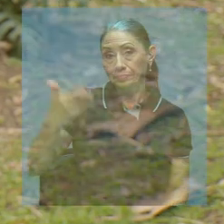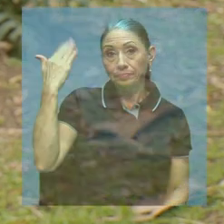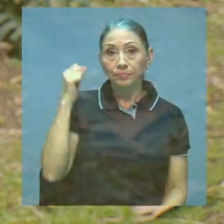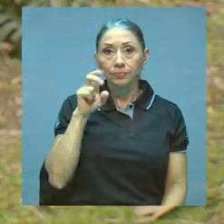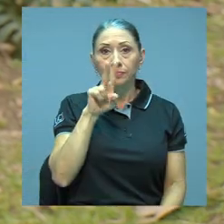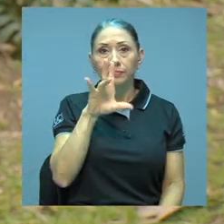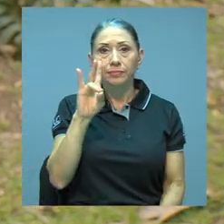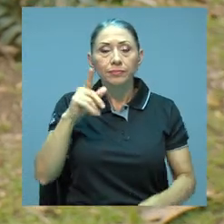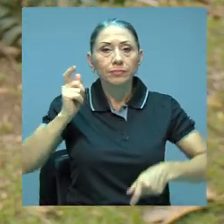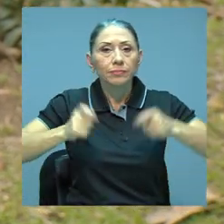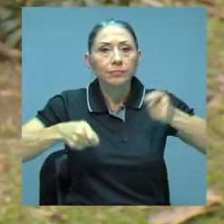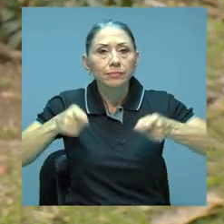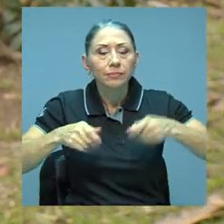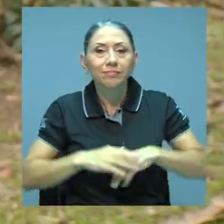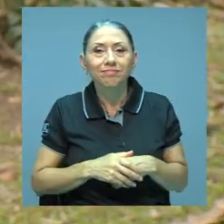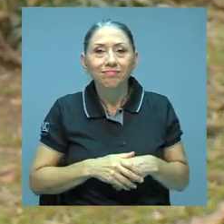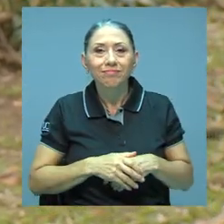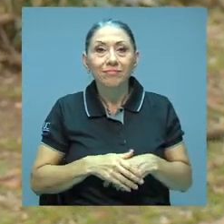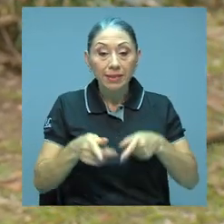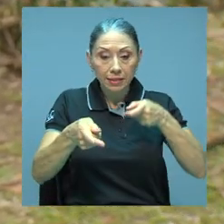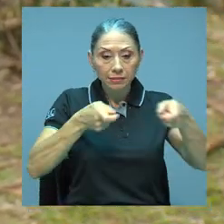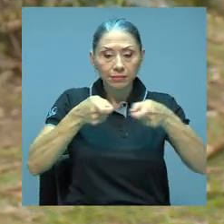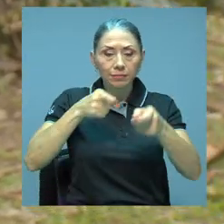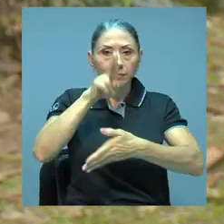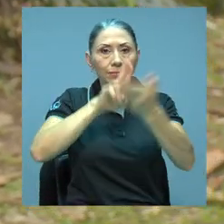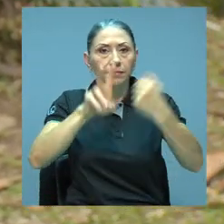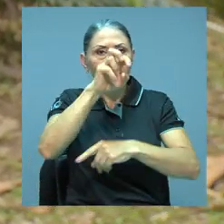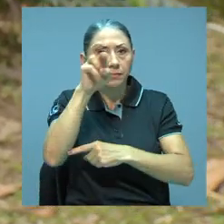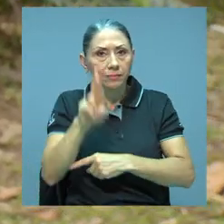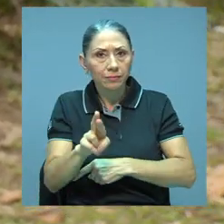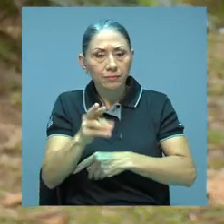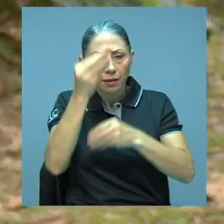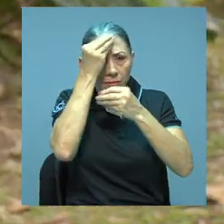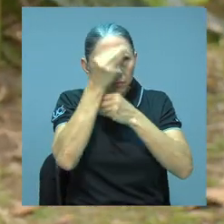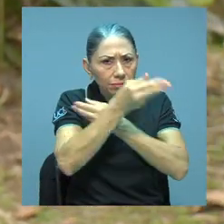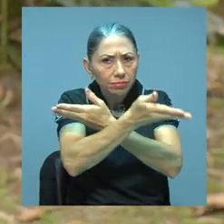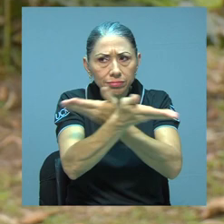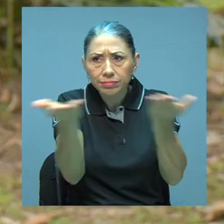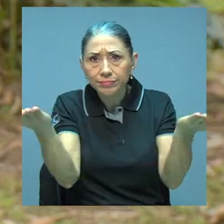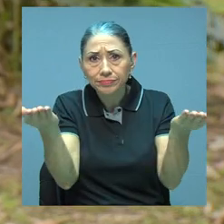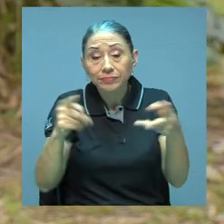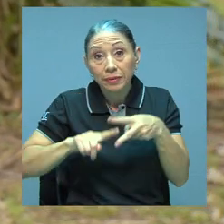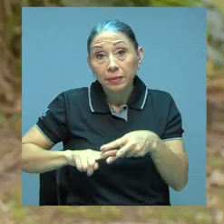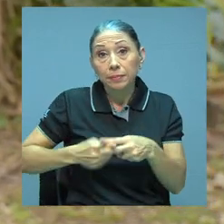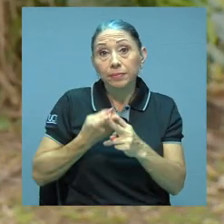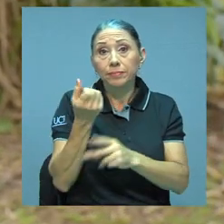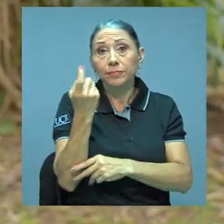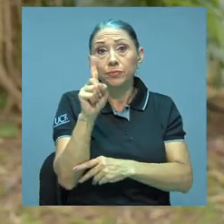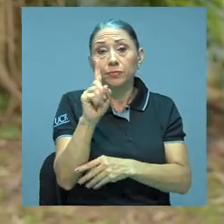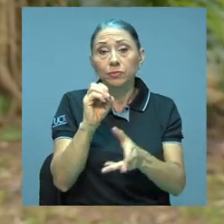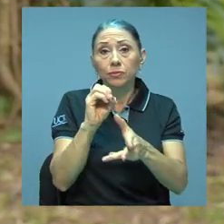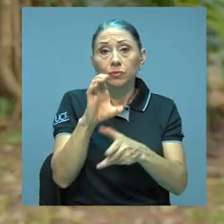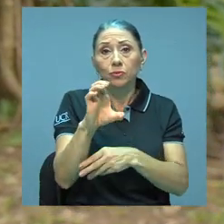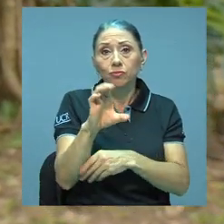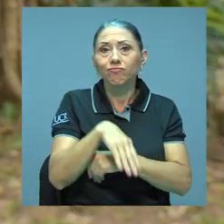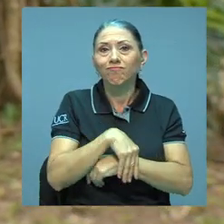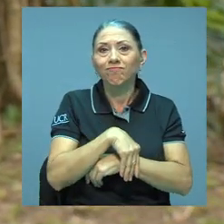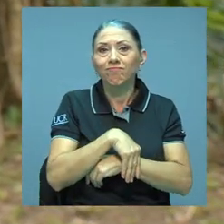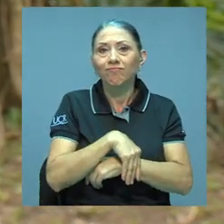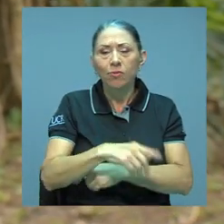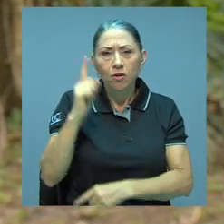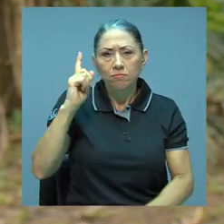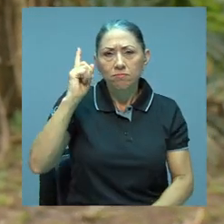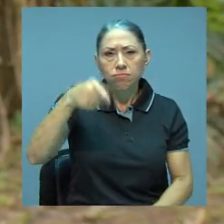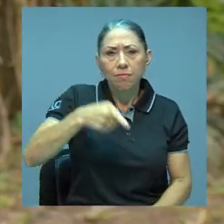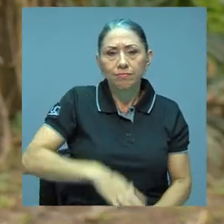El pasado 27 de septiembre, la Administración de la Universidad de Costa Rica anunció que a partir del 11 de octubre y de